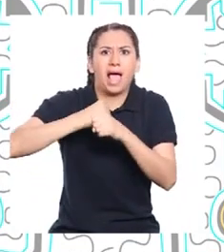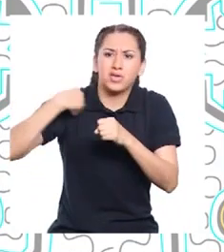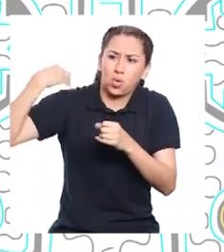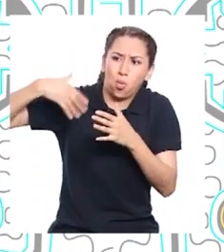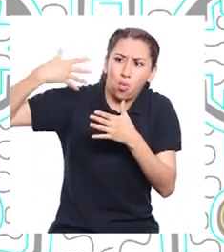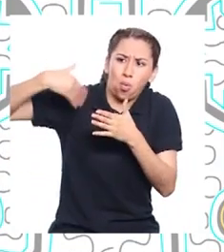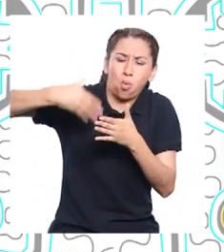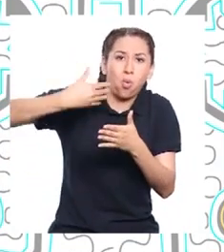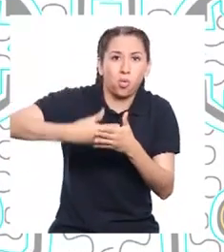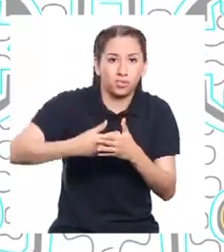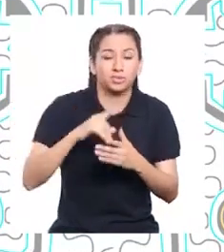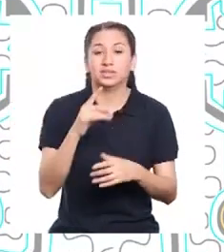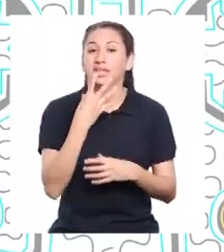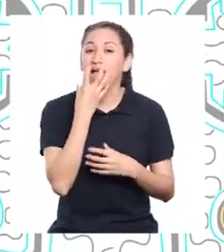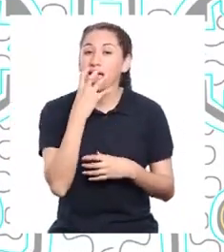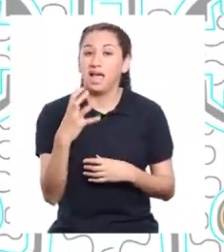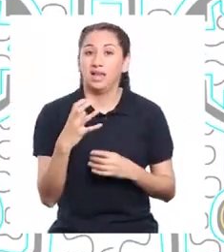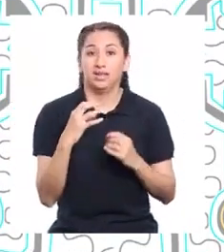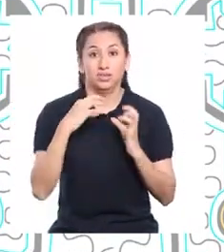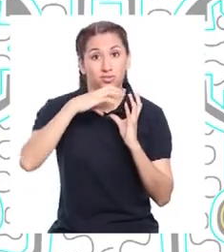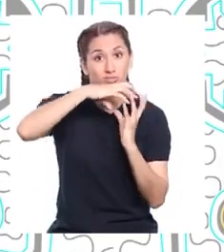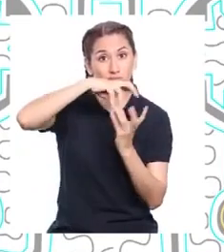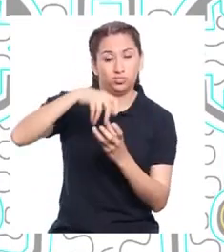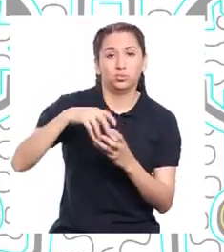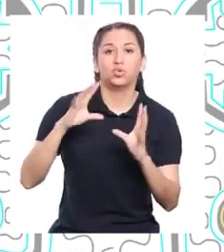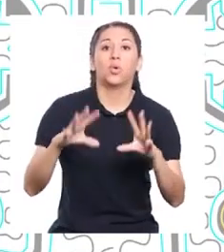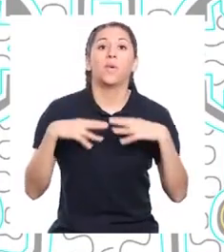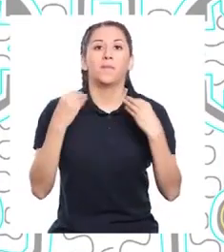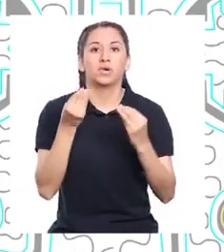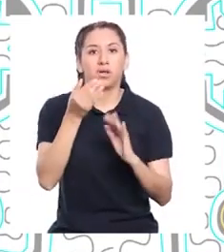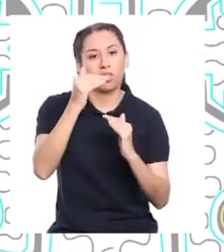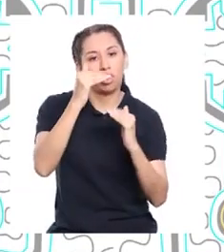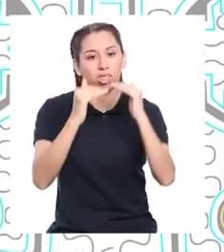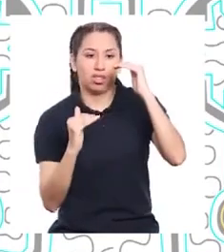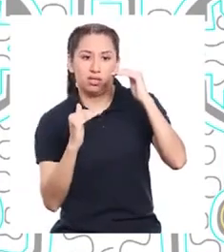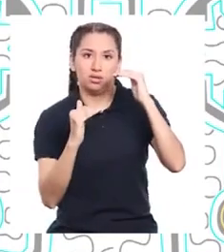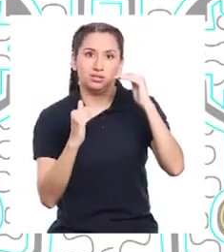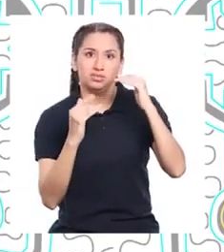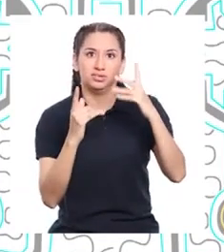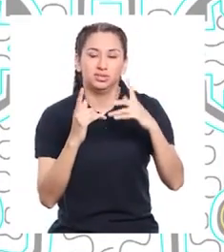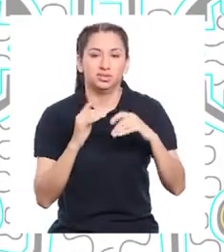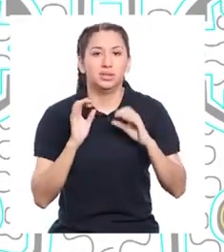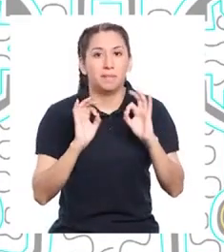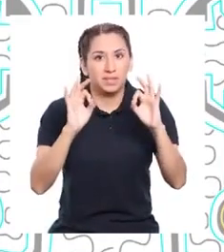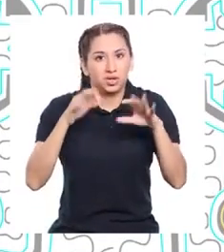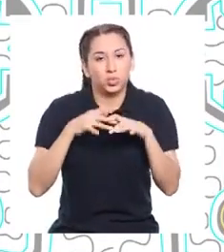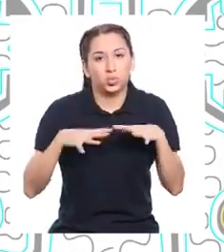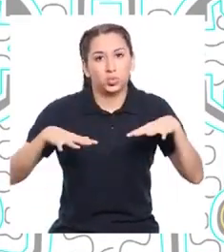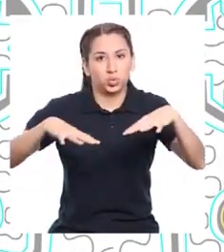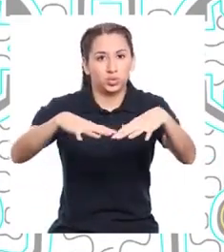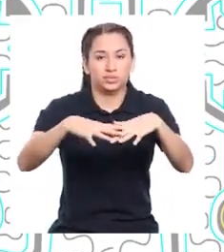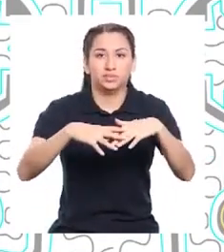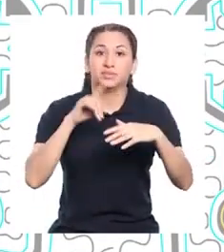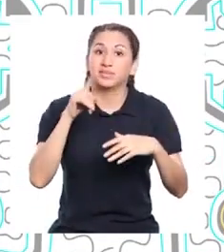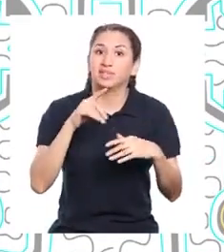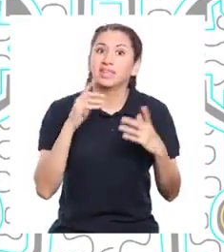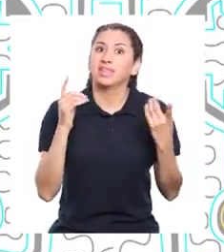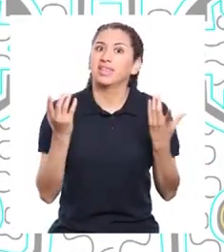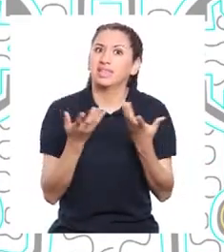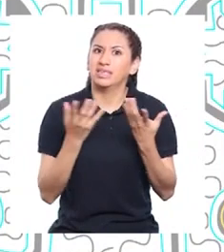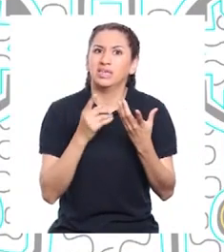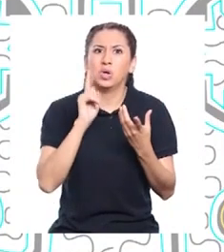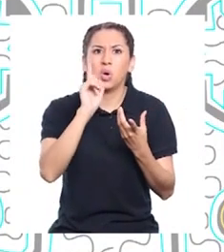temperatura de la Tierra. El calentamiento global ocurre debido al desequilibrio en el efecto invernadero. El efecto